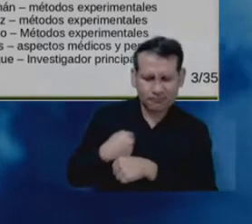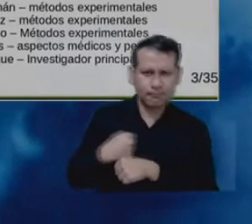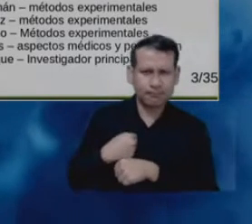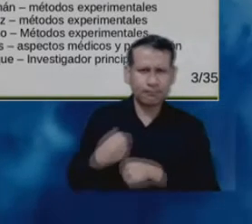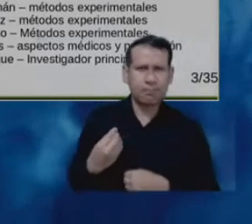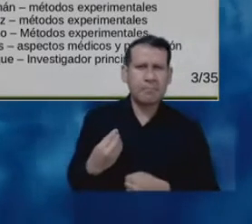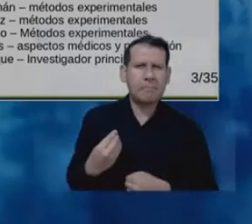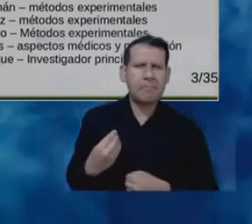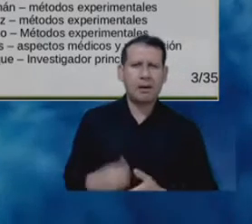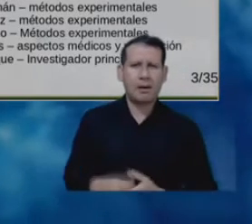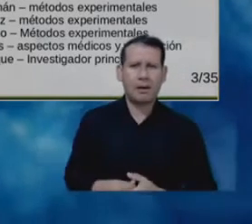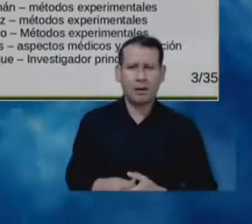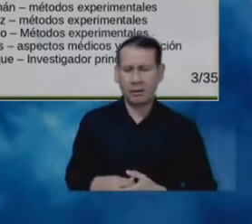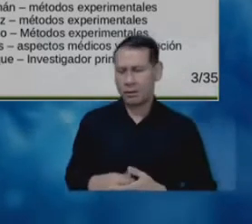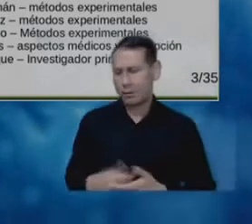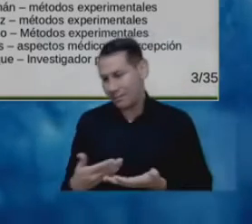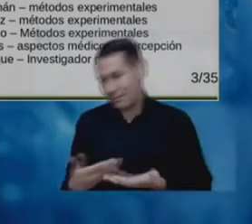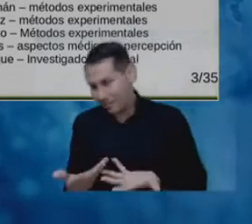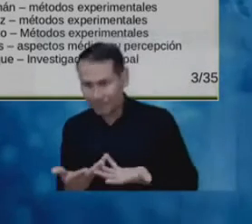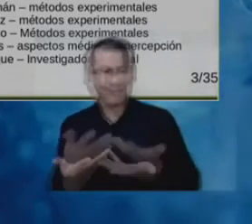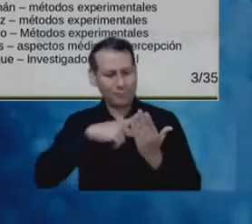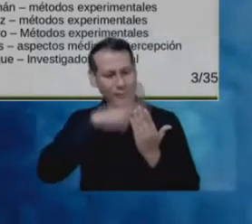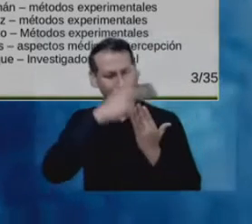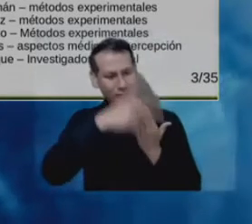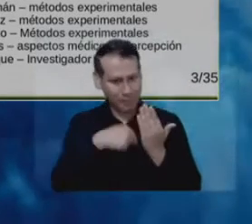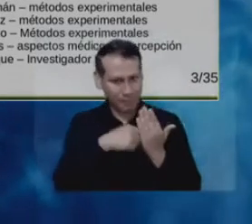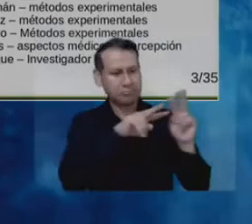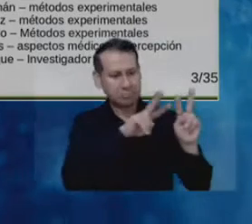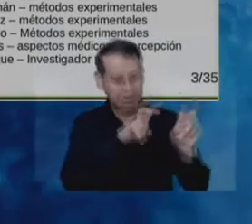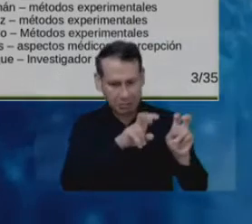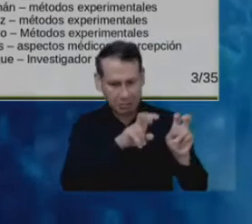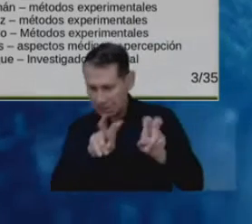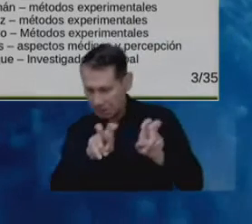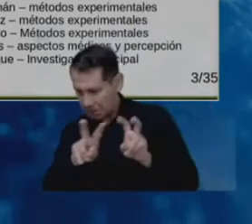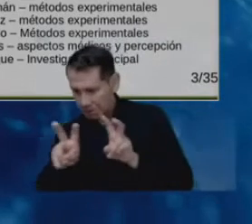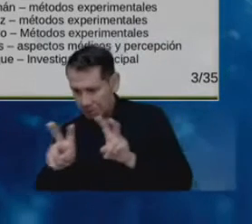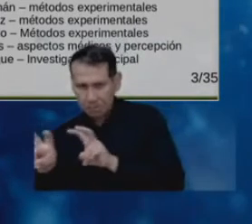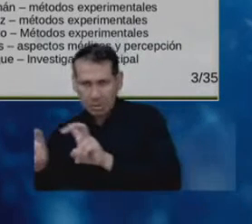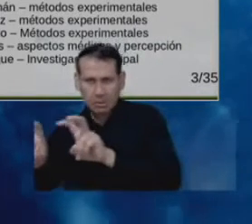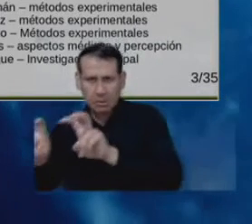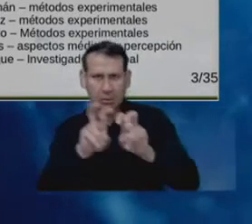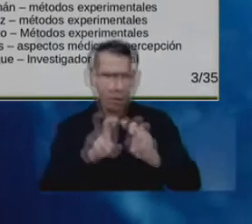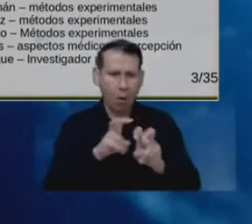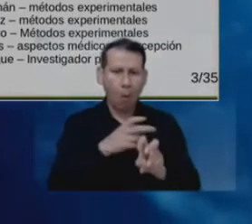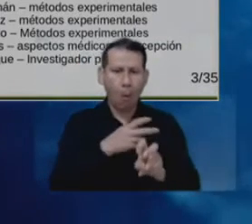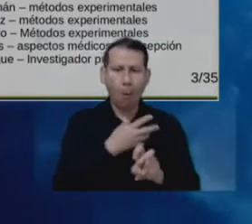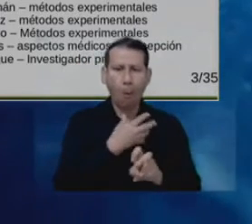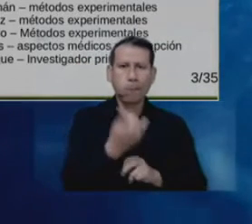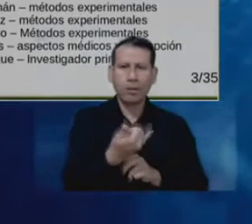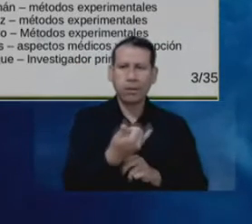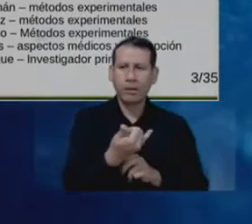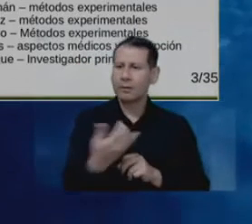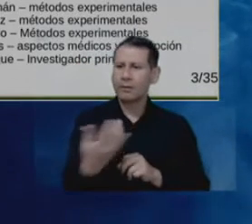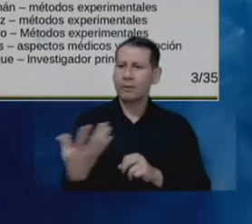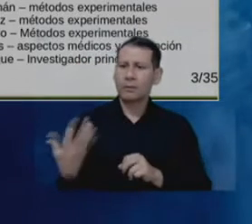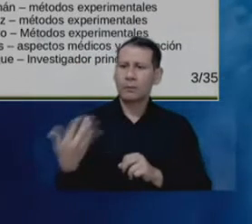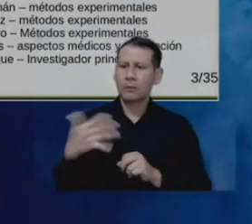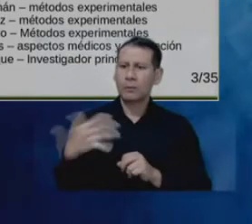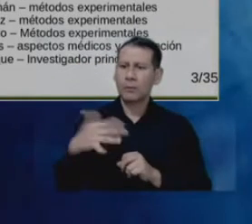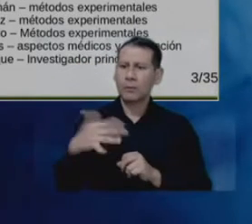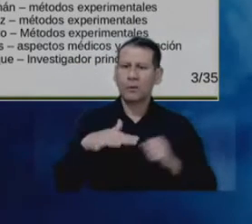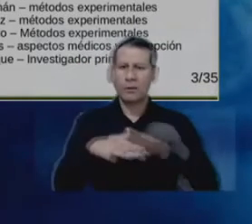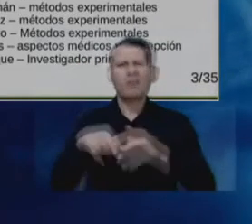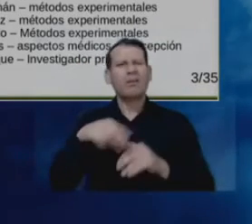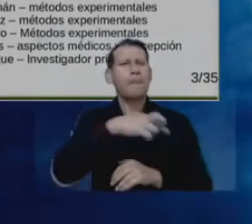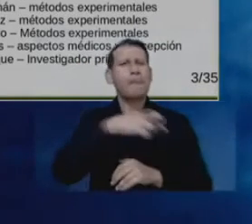varios temas que hacen parte del proyecto. Entonces tenemos profesionales que están trabajando en el aspecto de desarrollo